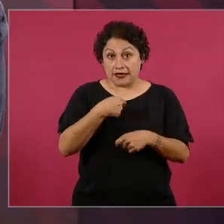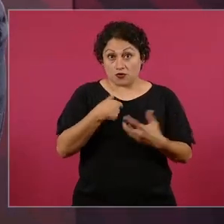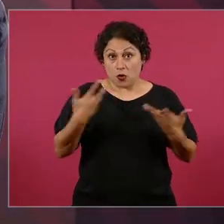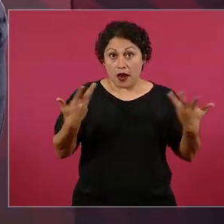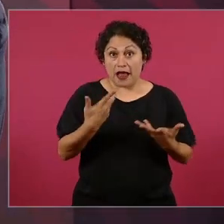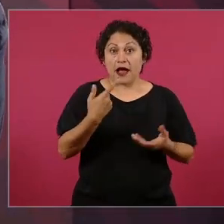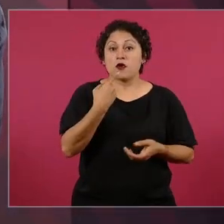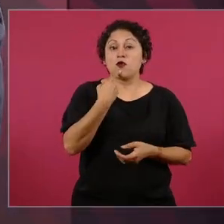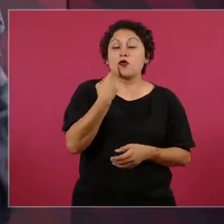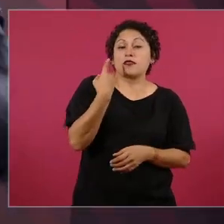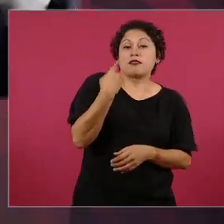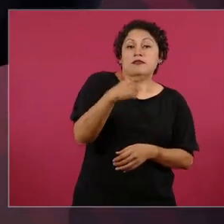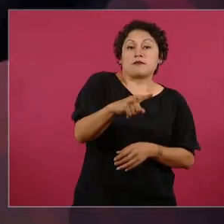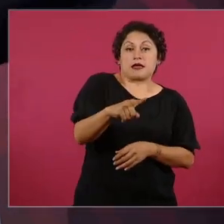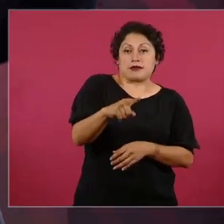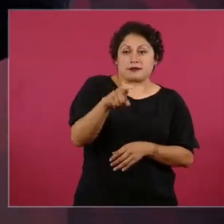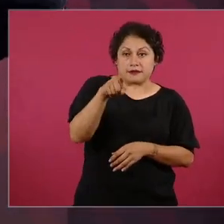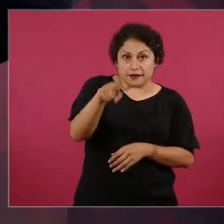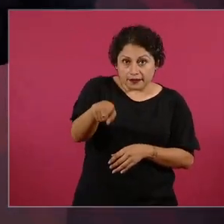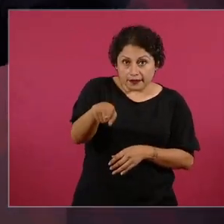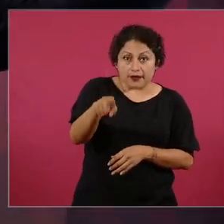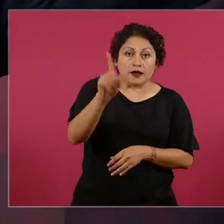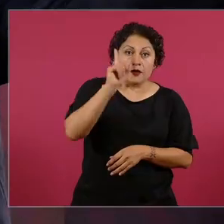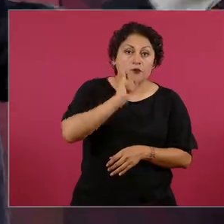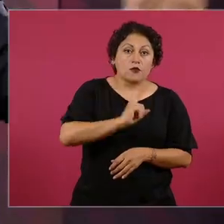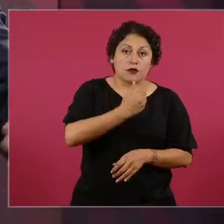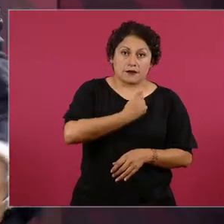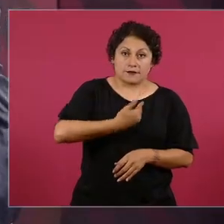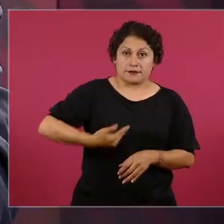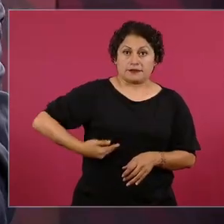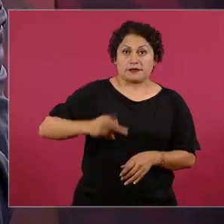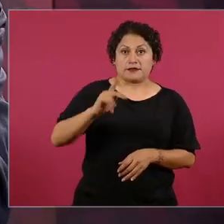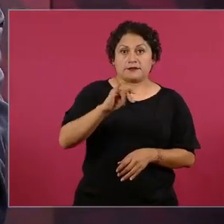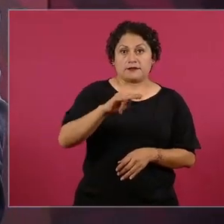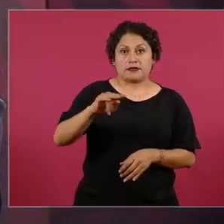de que hay persecución.